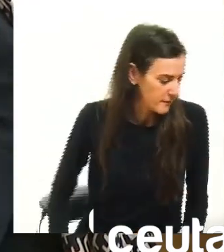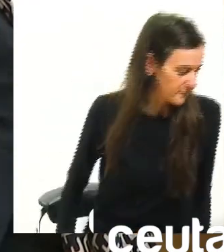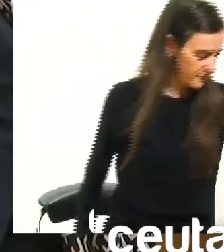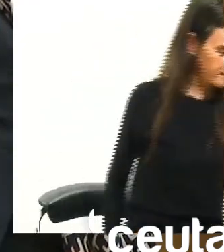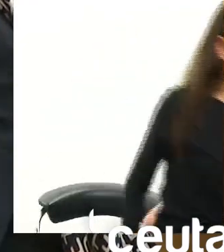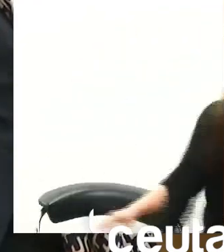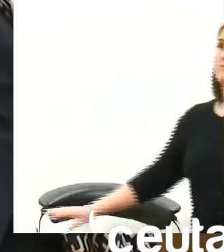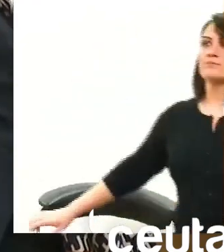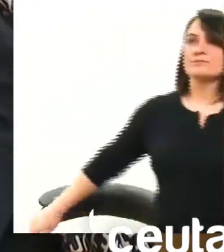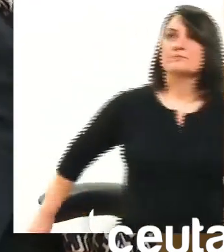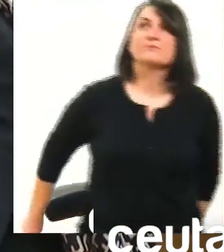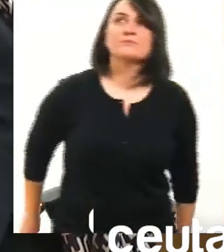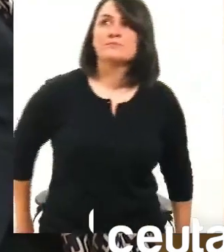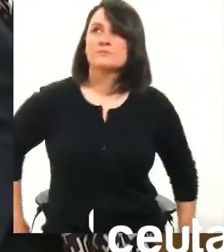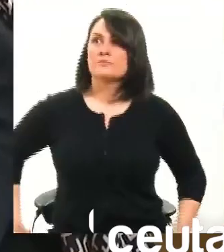Muchas gracias, señor Mebrut.